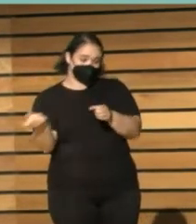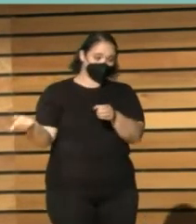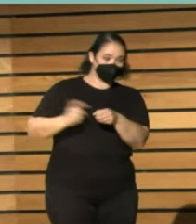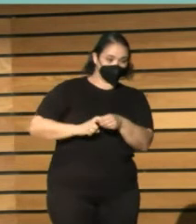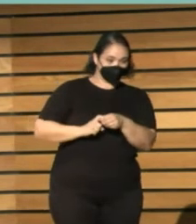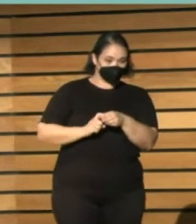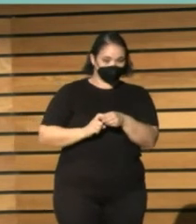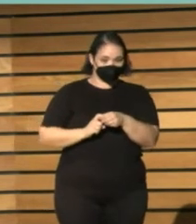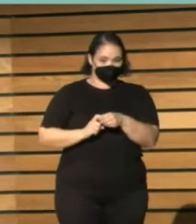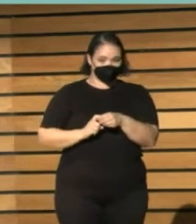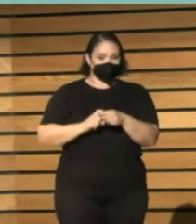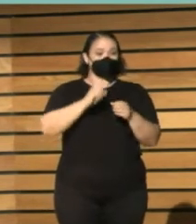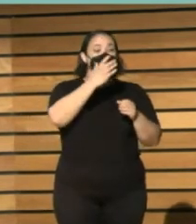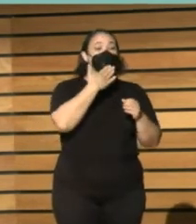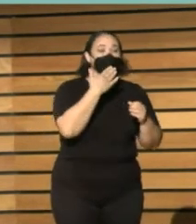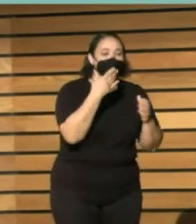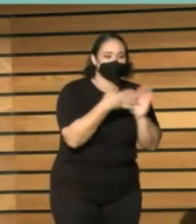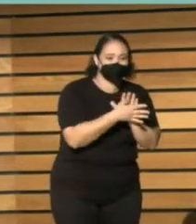incorporan